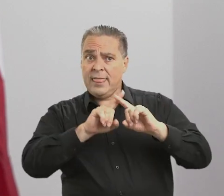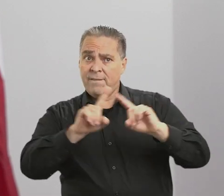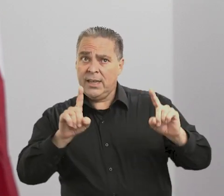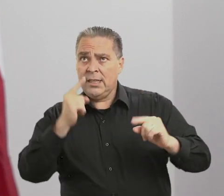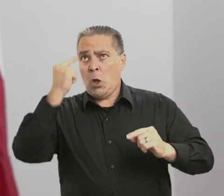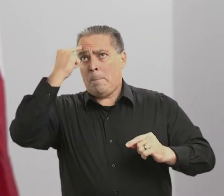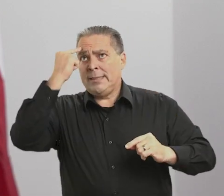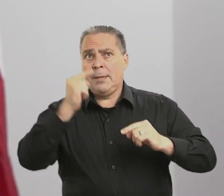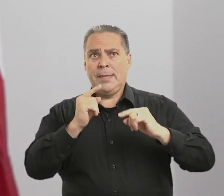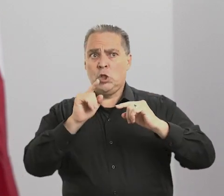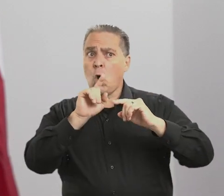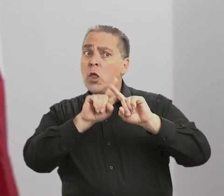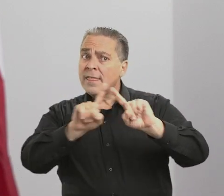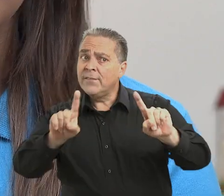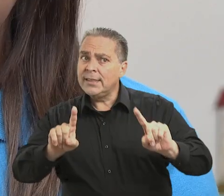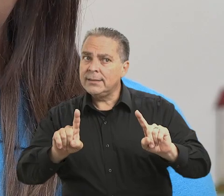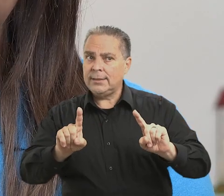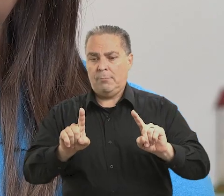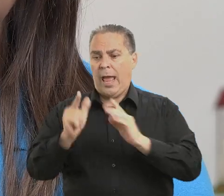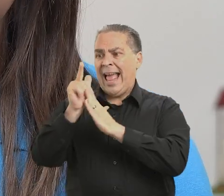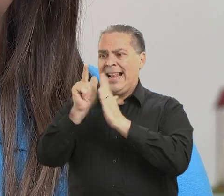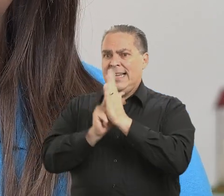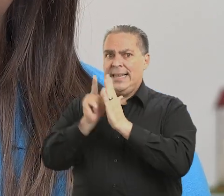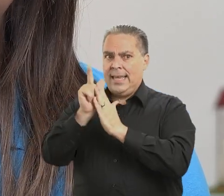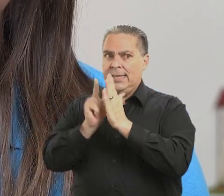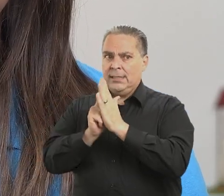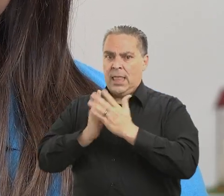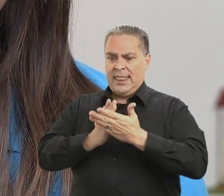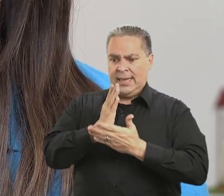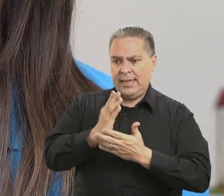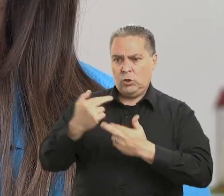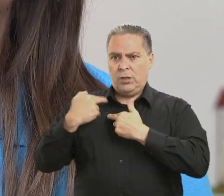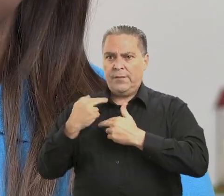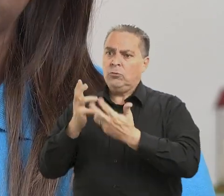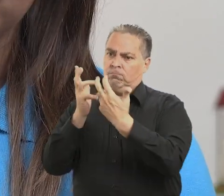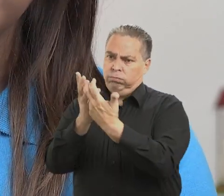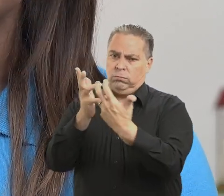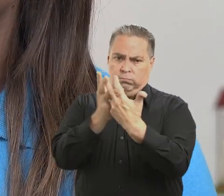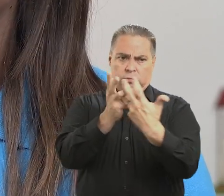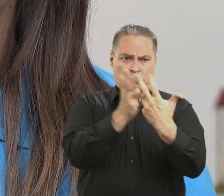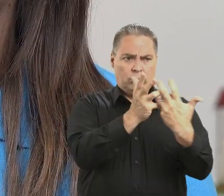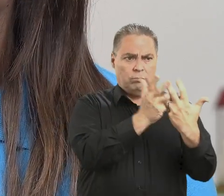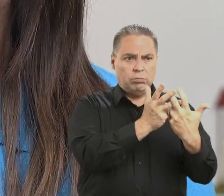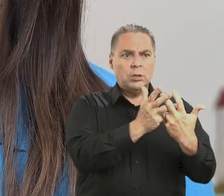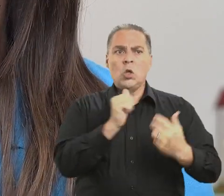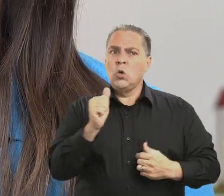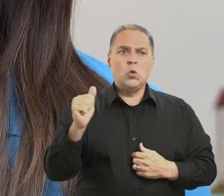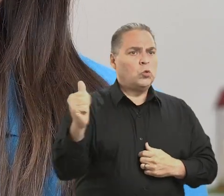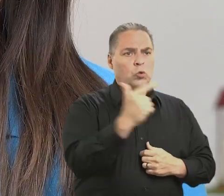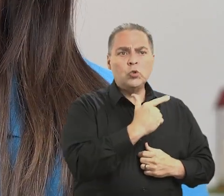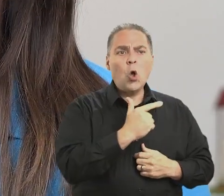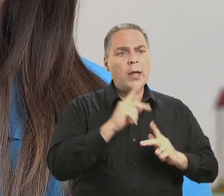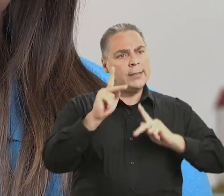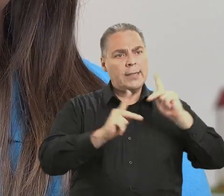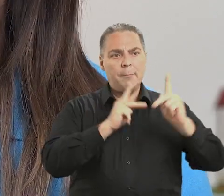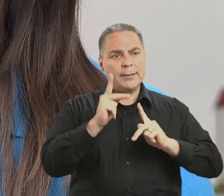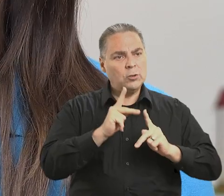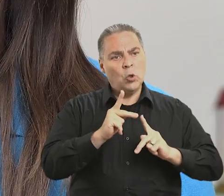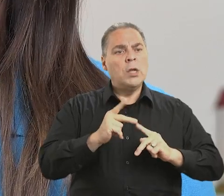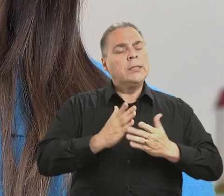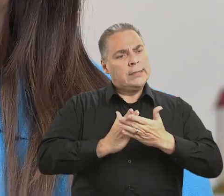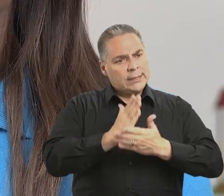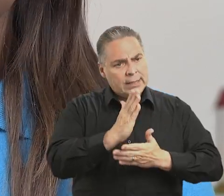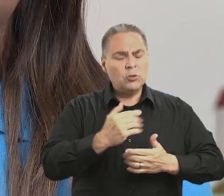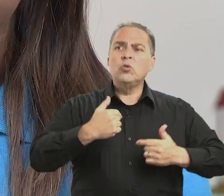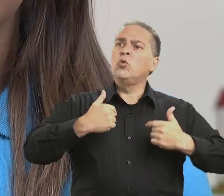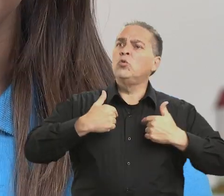compartimos derechos y deberes. Todas las personas tenemos derecho a participar en la toma de decisiones que